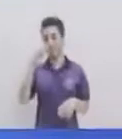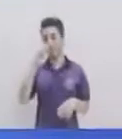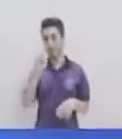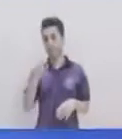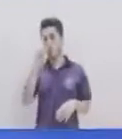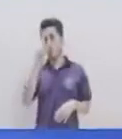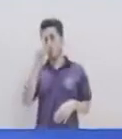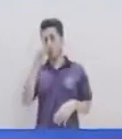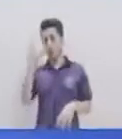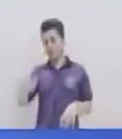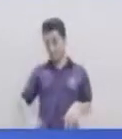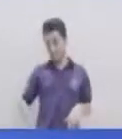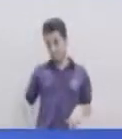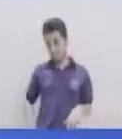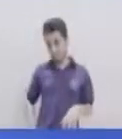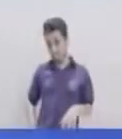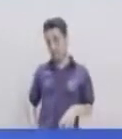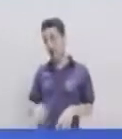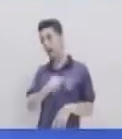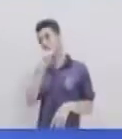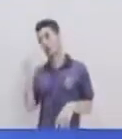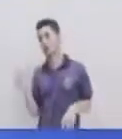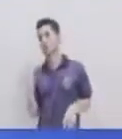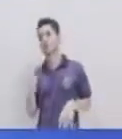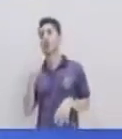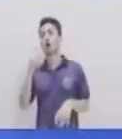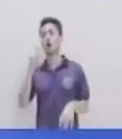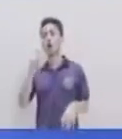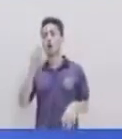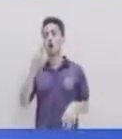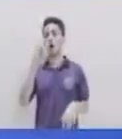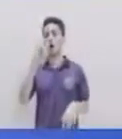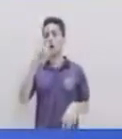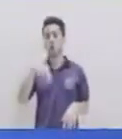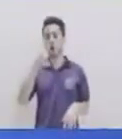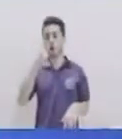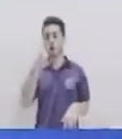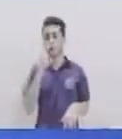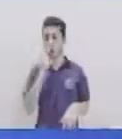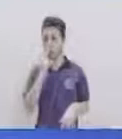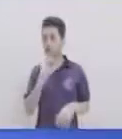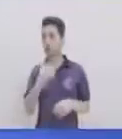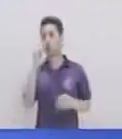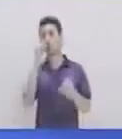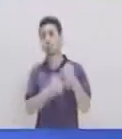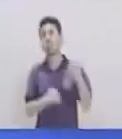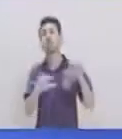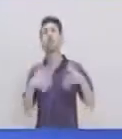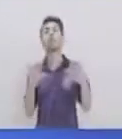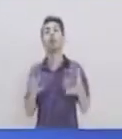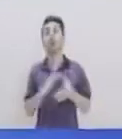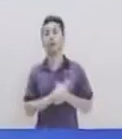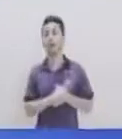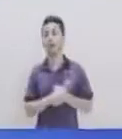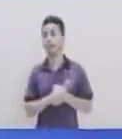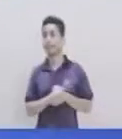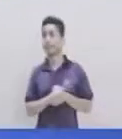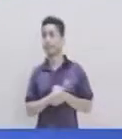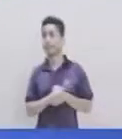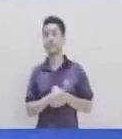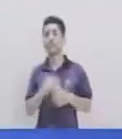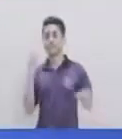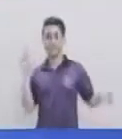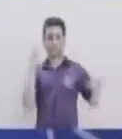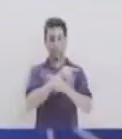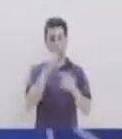A una pierna El cuarto ejercicio Va a ser Crunch Y el último ejercicio Que vamos a hacer Es crunch